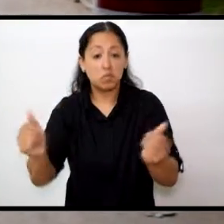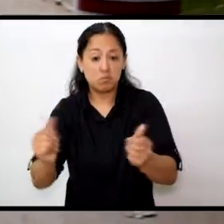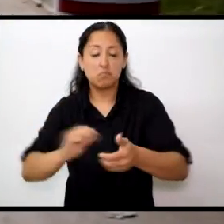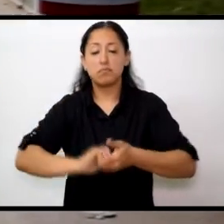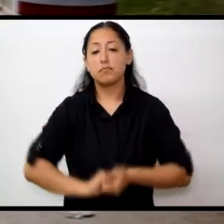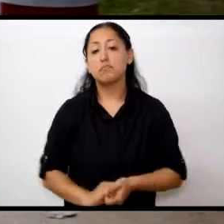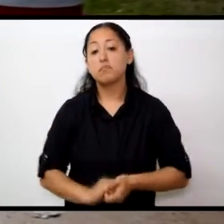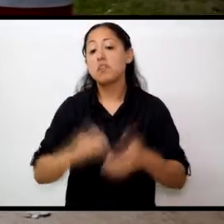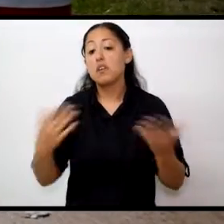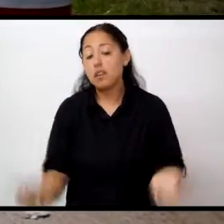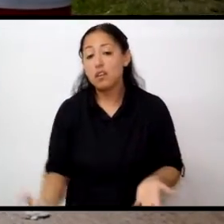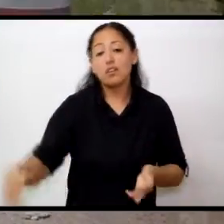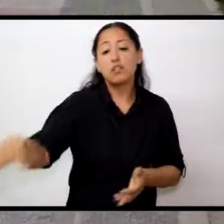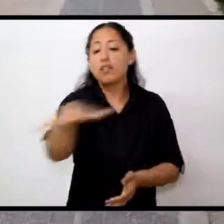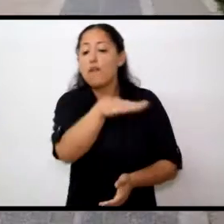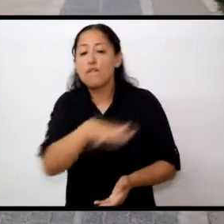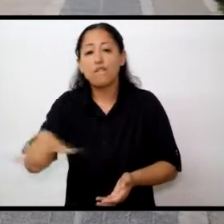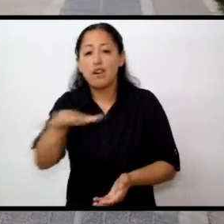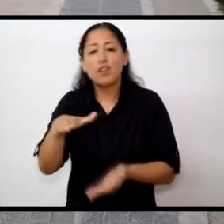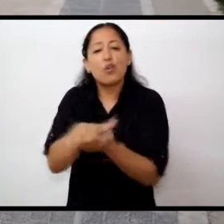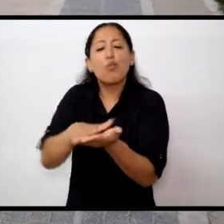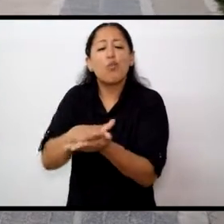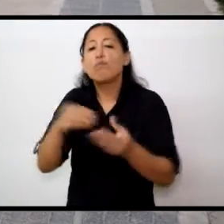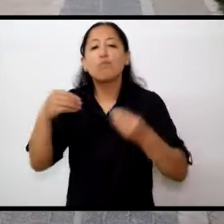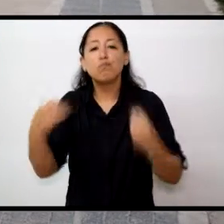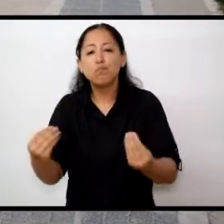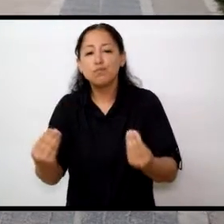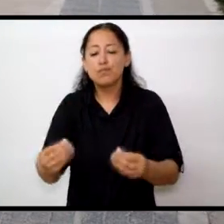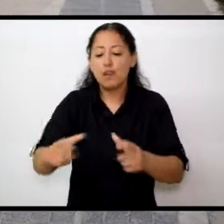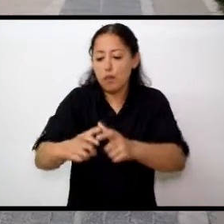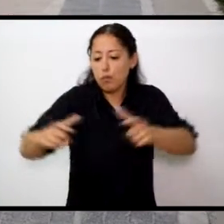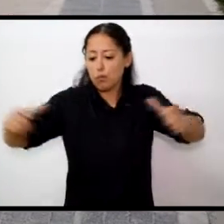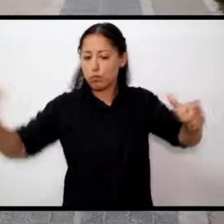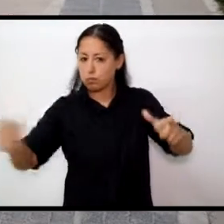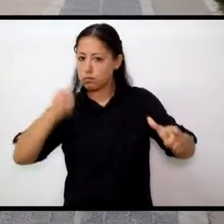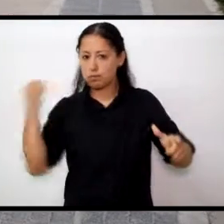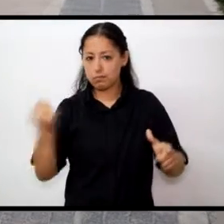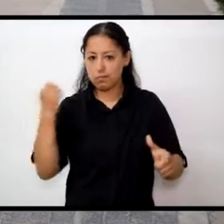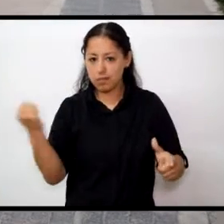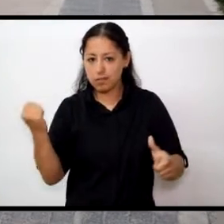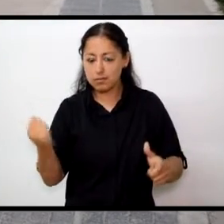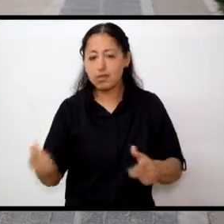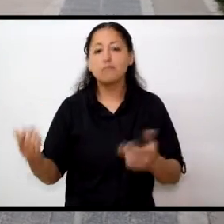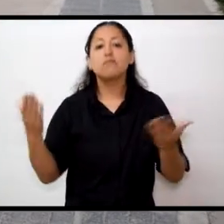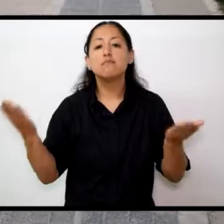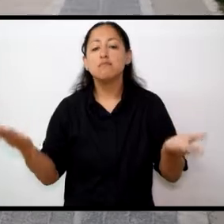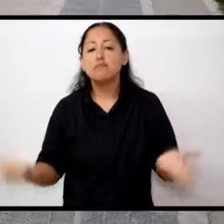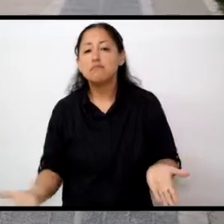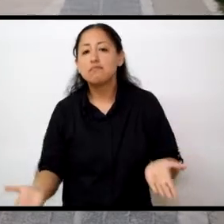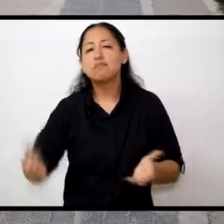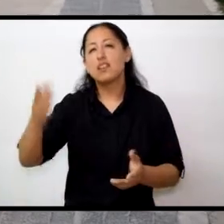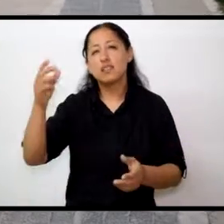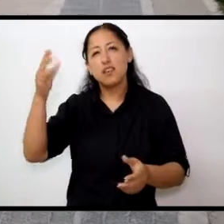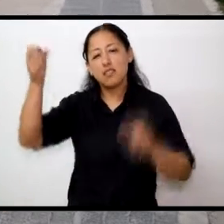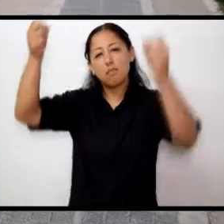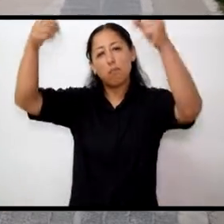conectividad de todo un barrio, de un importante barrio, que fue uno de los principios que motivó la